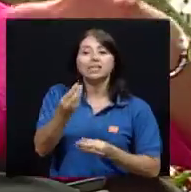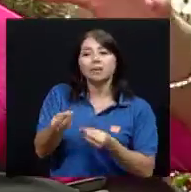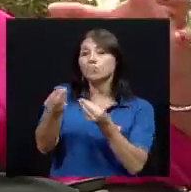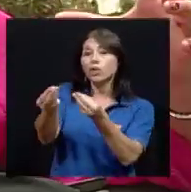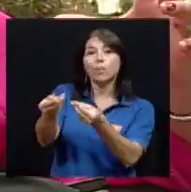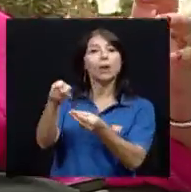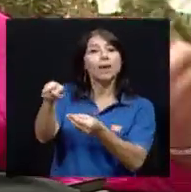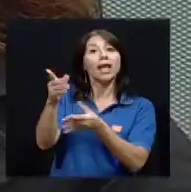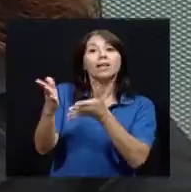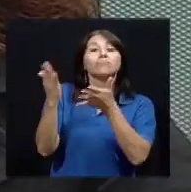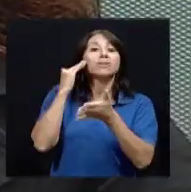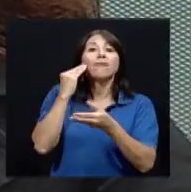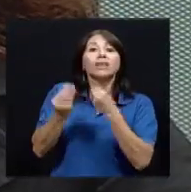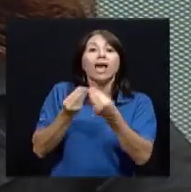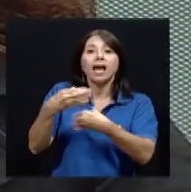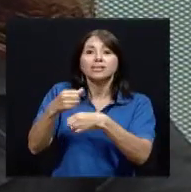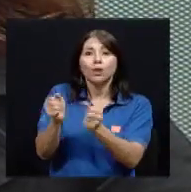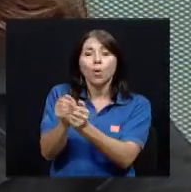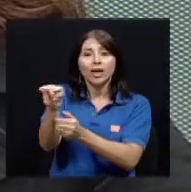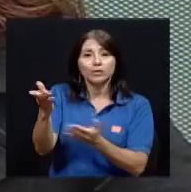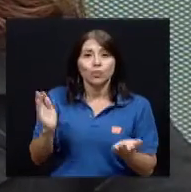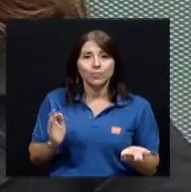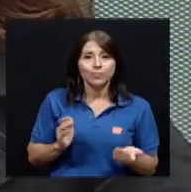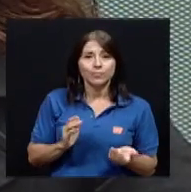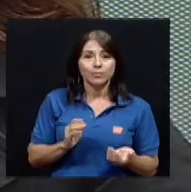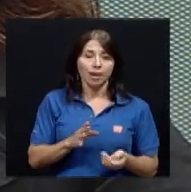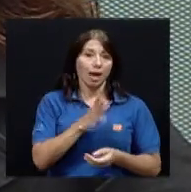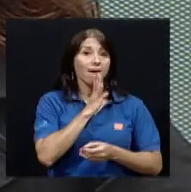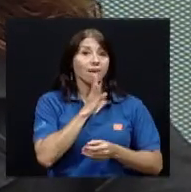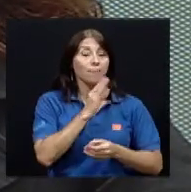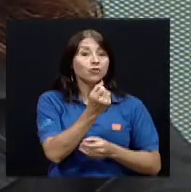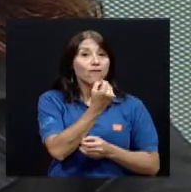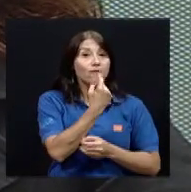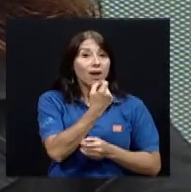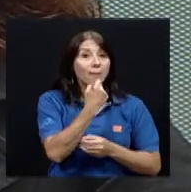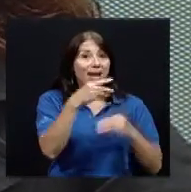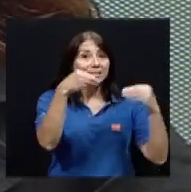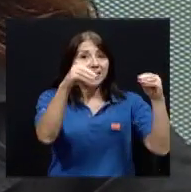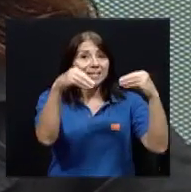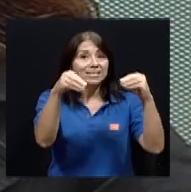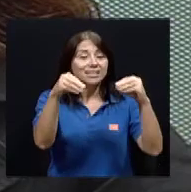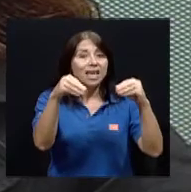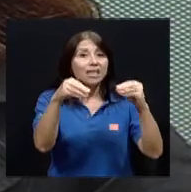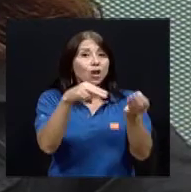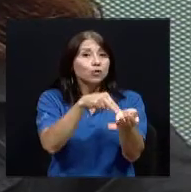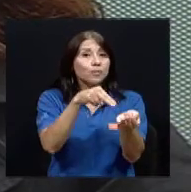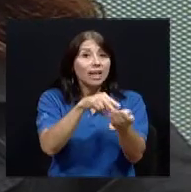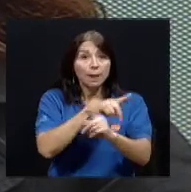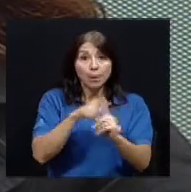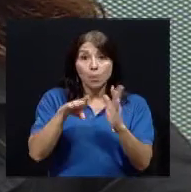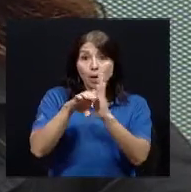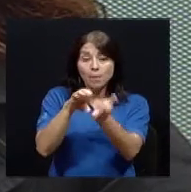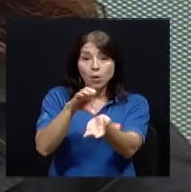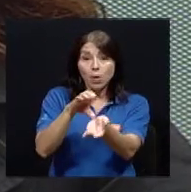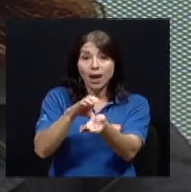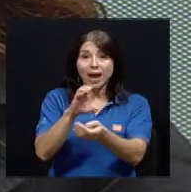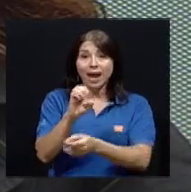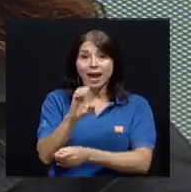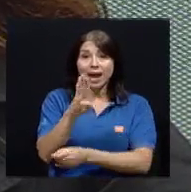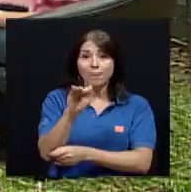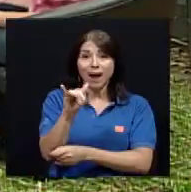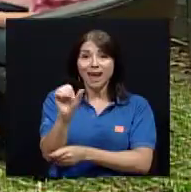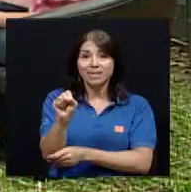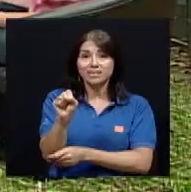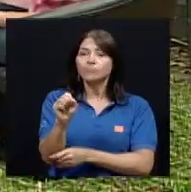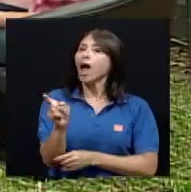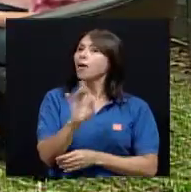para ver qué hace con todos ellos hablamos de las farmacias de los hospitales pero será posible que no se va y será pronto cuando yo hablo de la caja